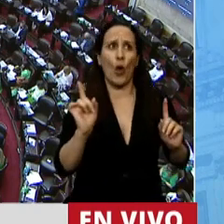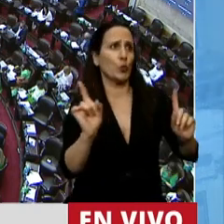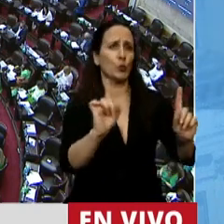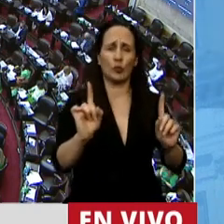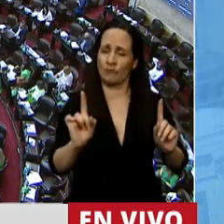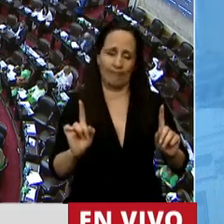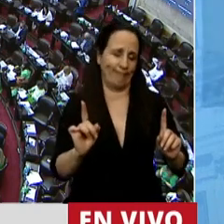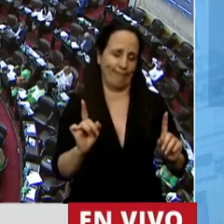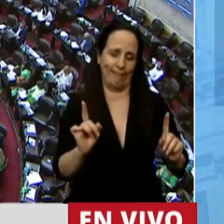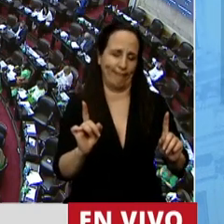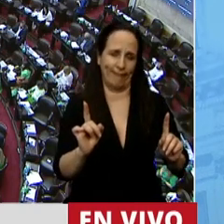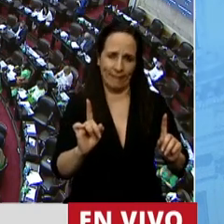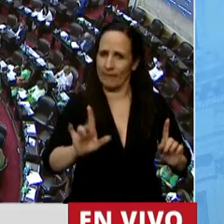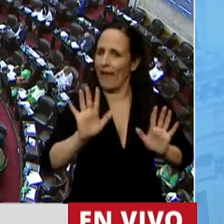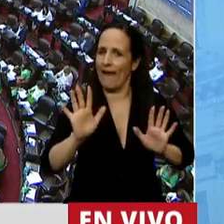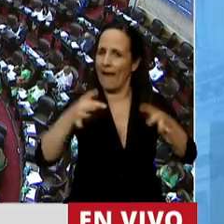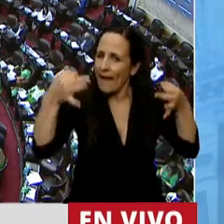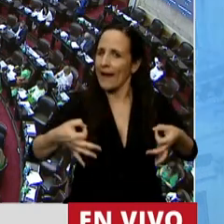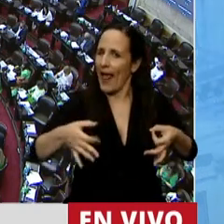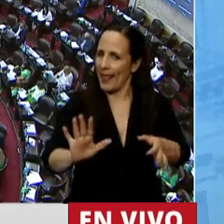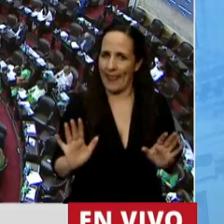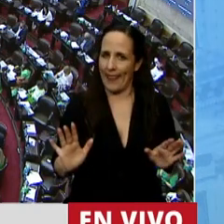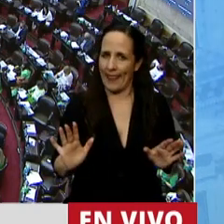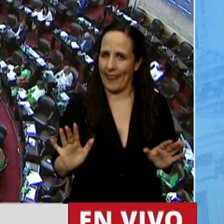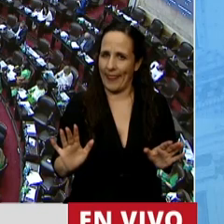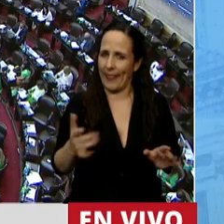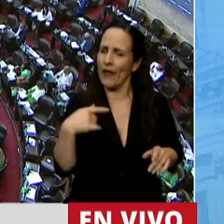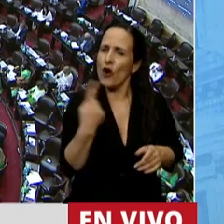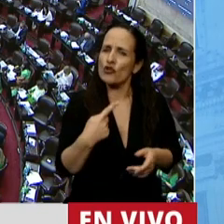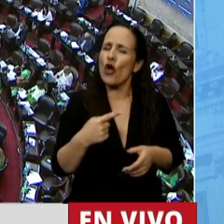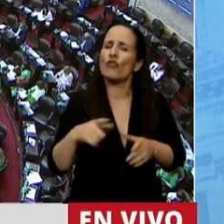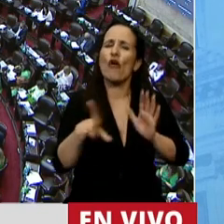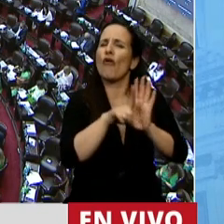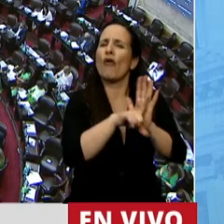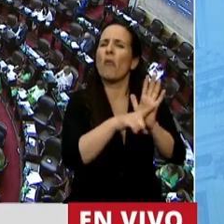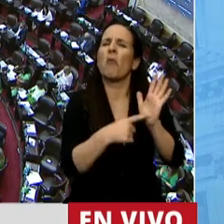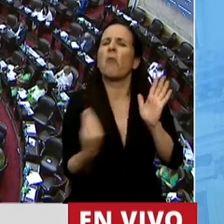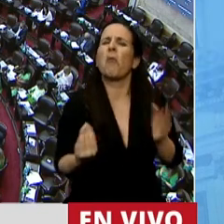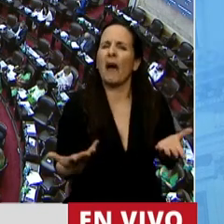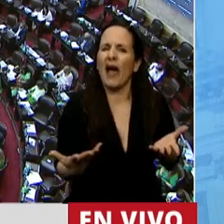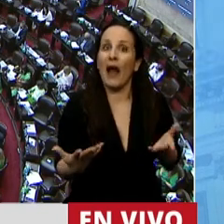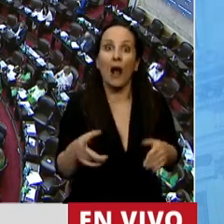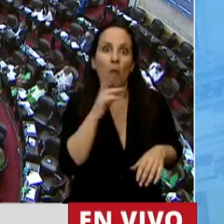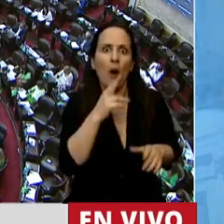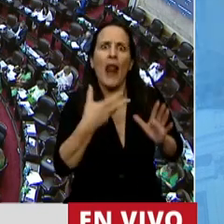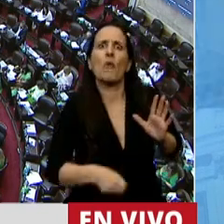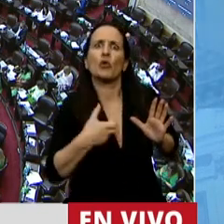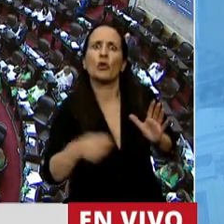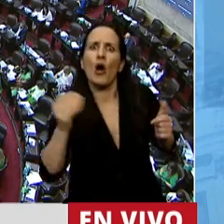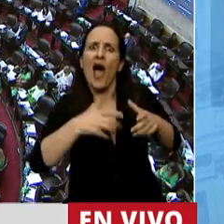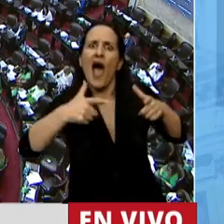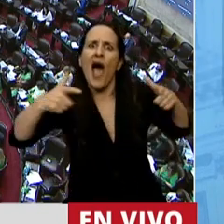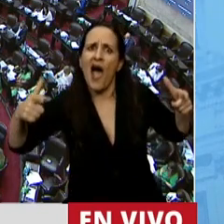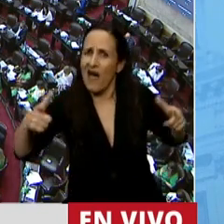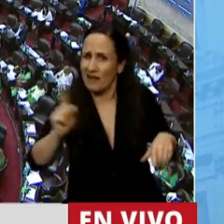Esto es una realidad. Vamos a legislar no para que más mujeres vayan a abortar. No van a